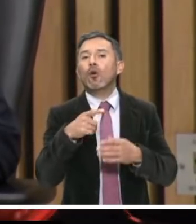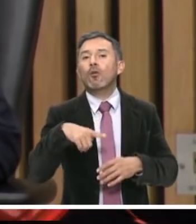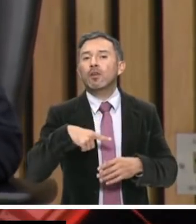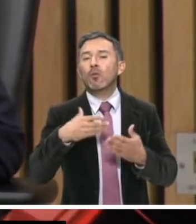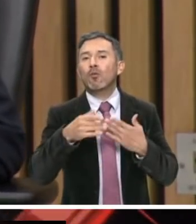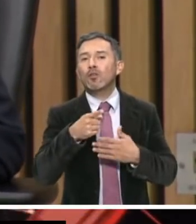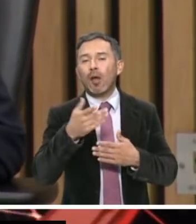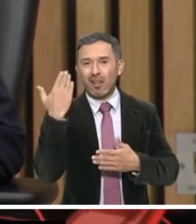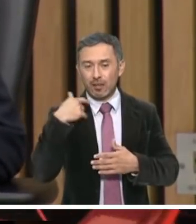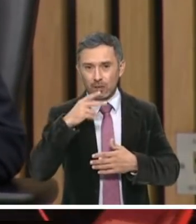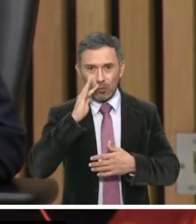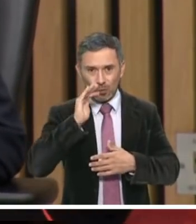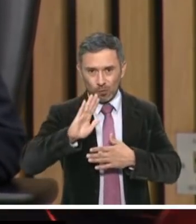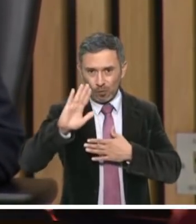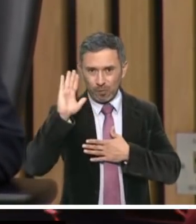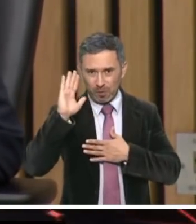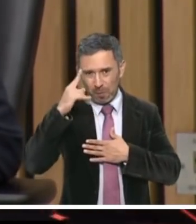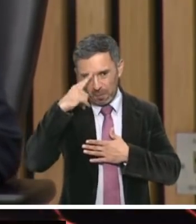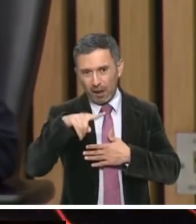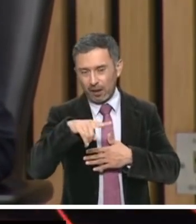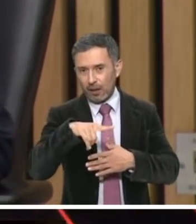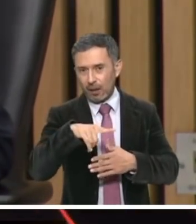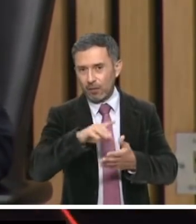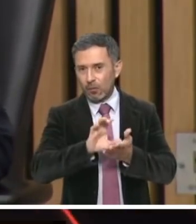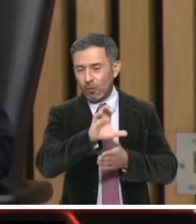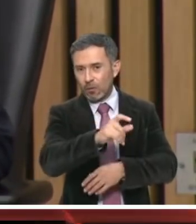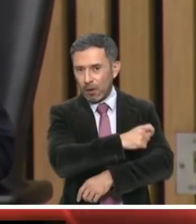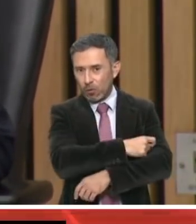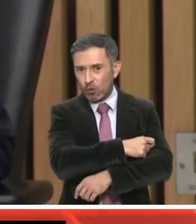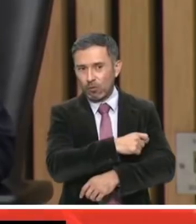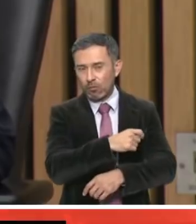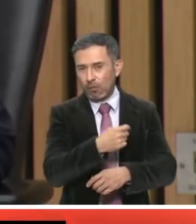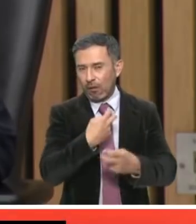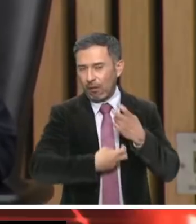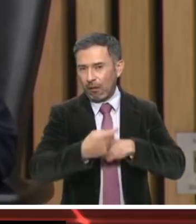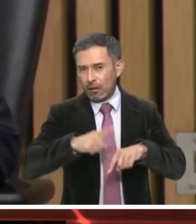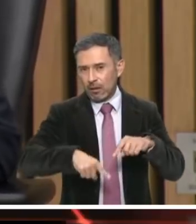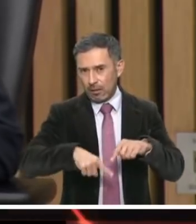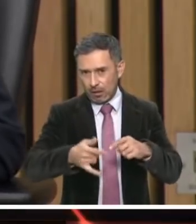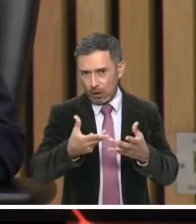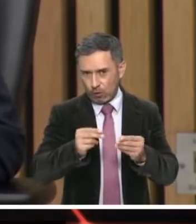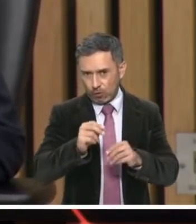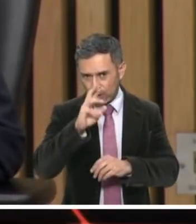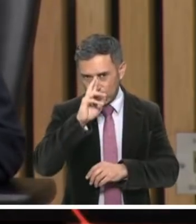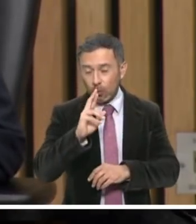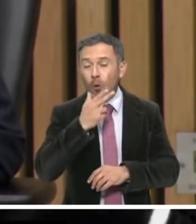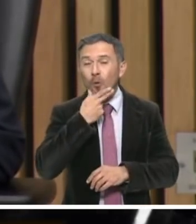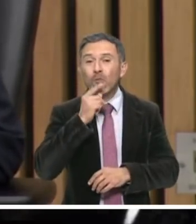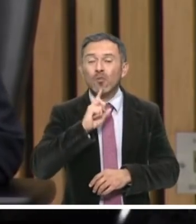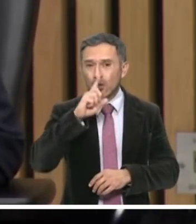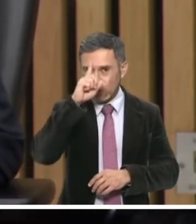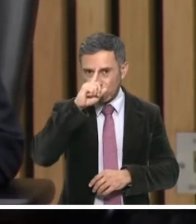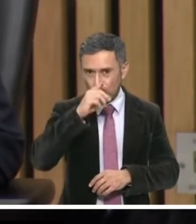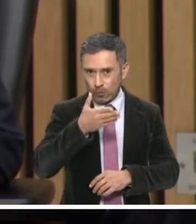que prometimos para las vacunas. Señoras y señores consejeros, la austeridad